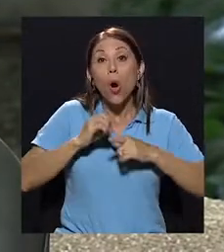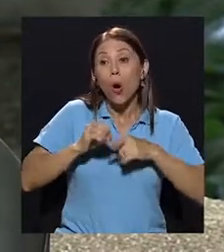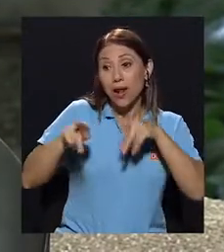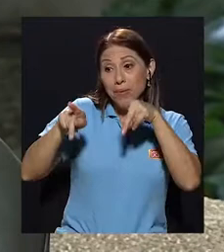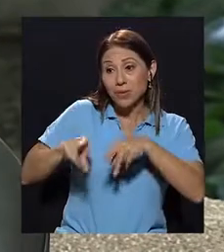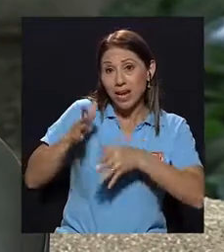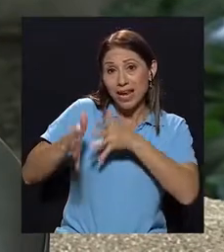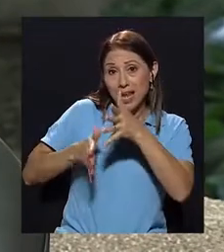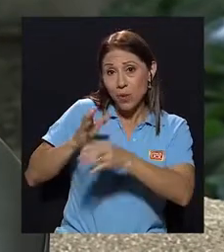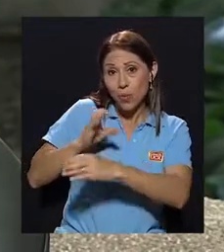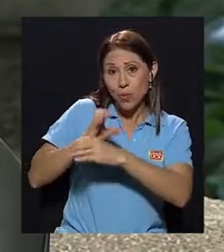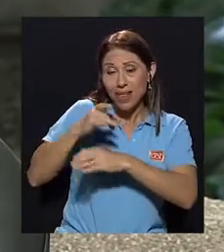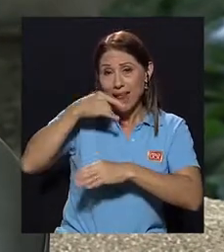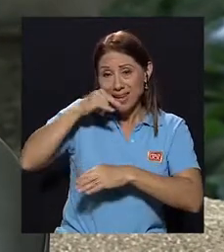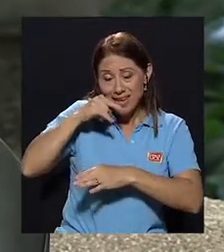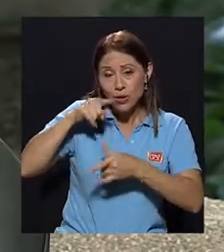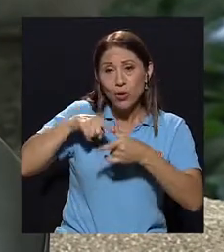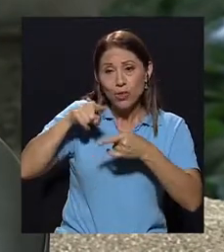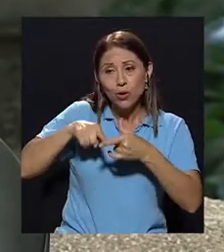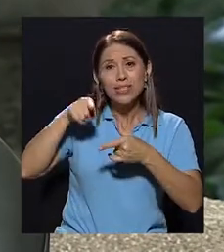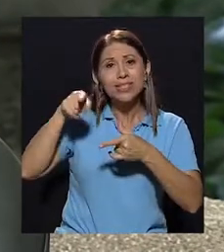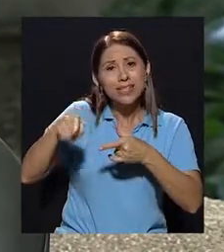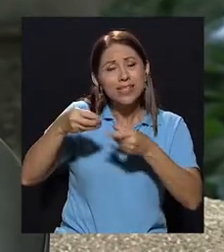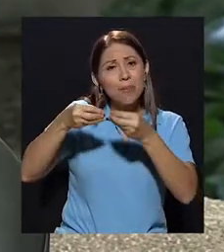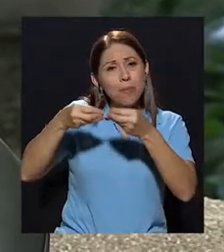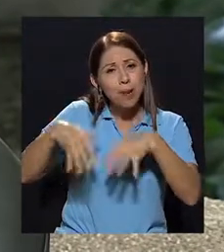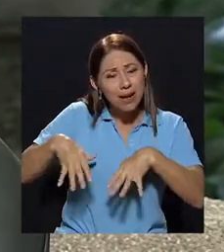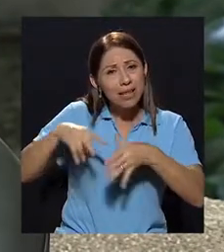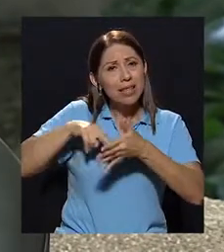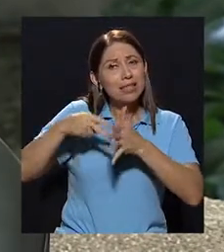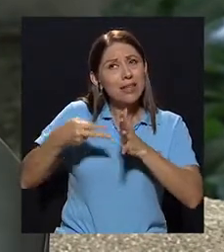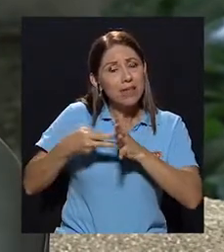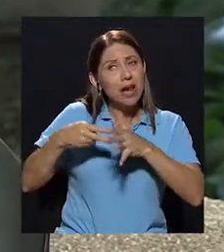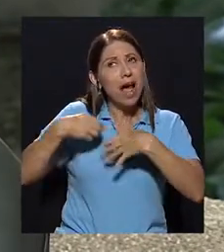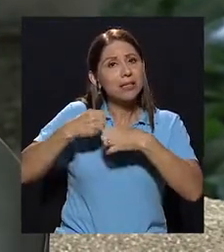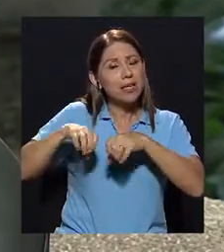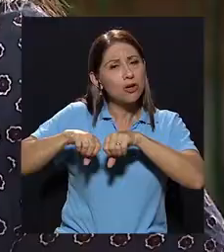entonces para el niño le implicará también hacer ciertas rupturas,